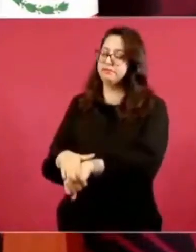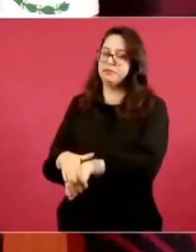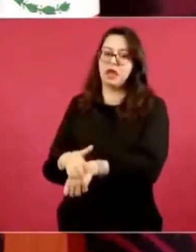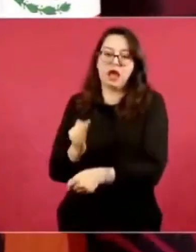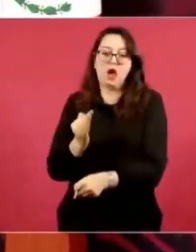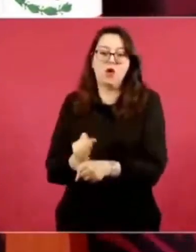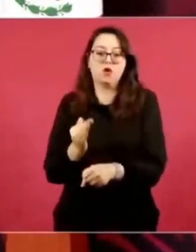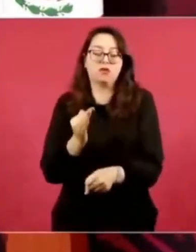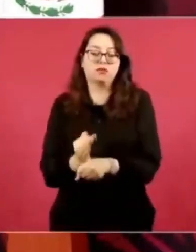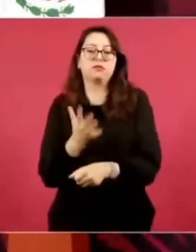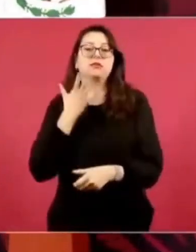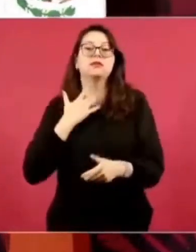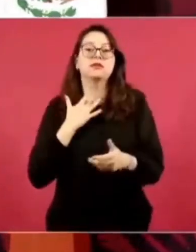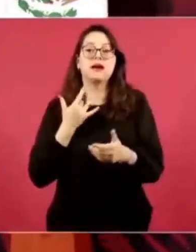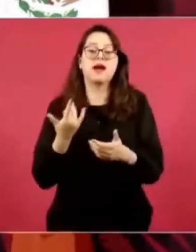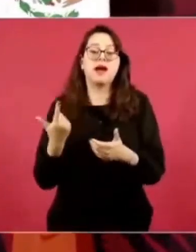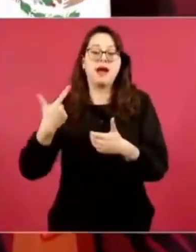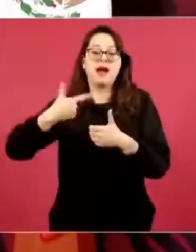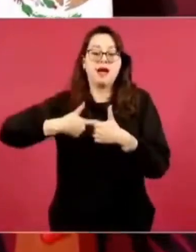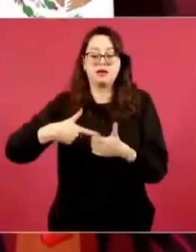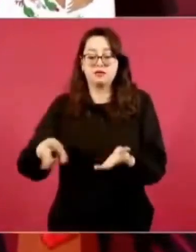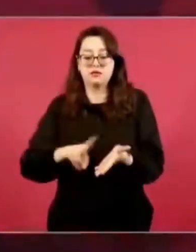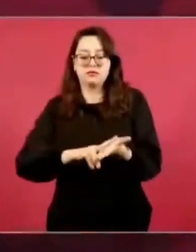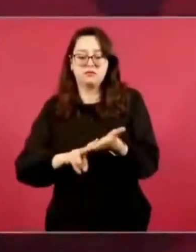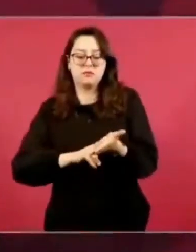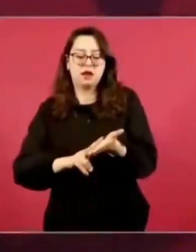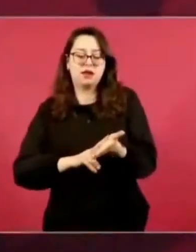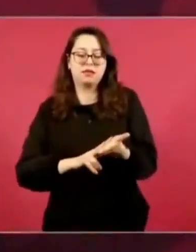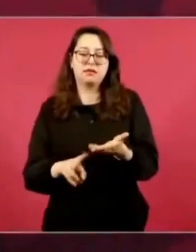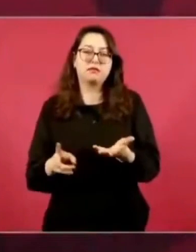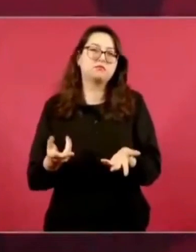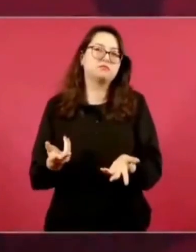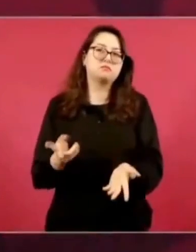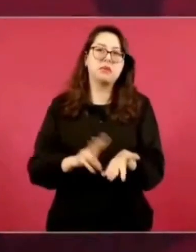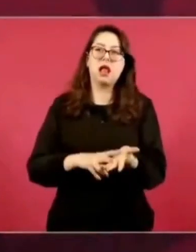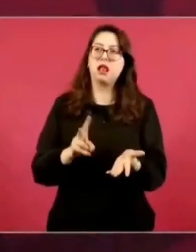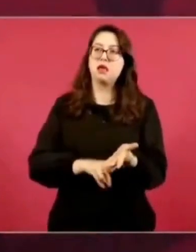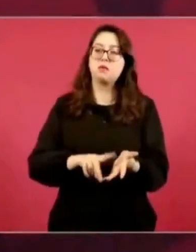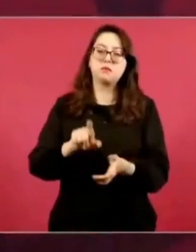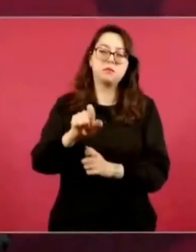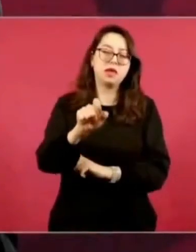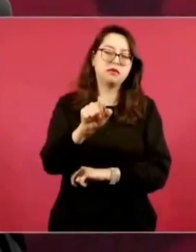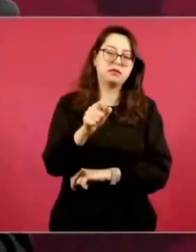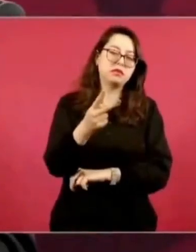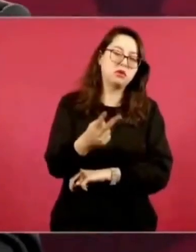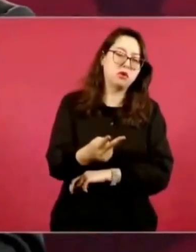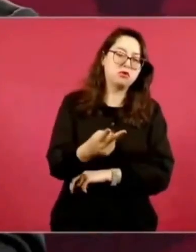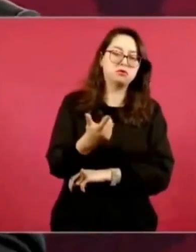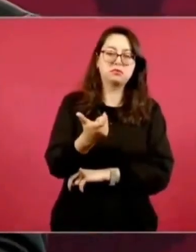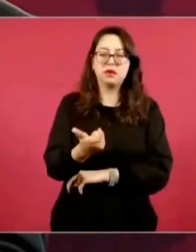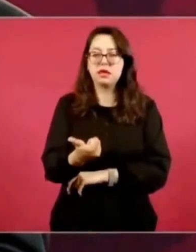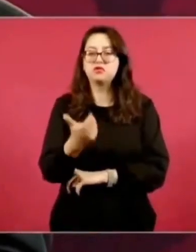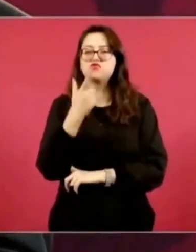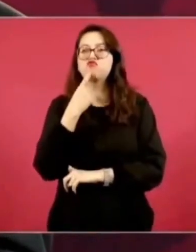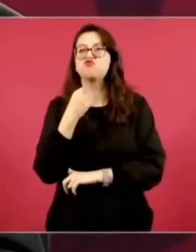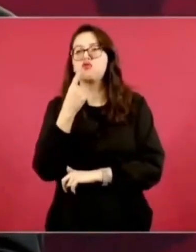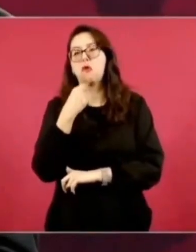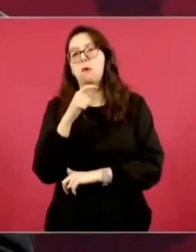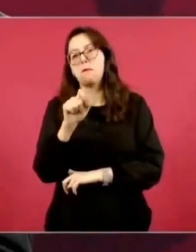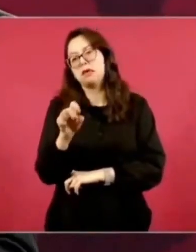estuve en el Estado de México el fin de semana,